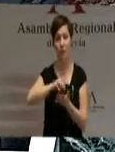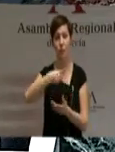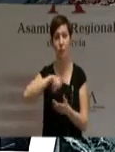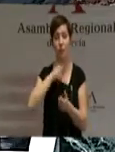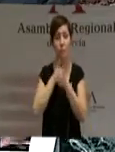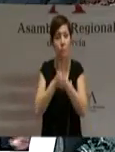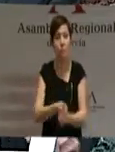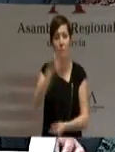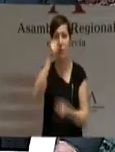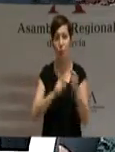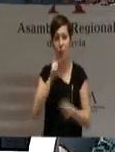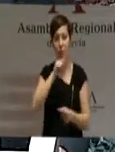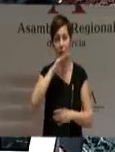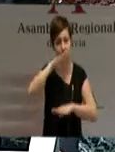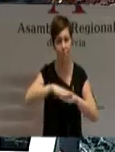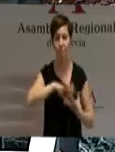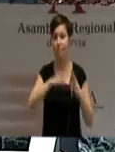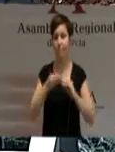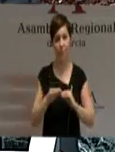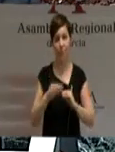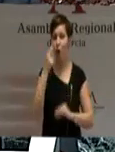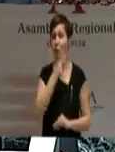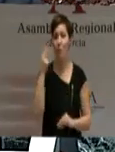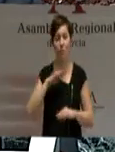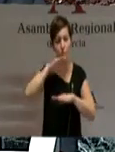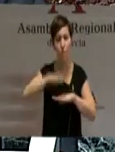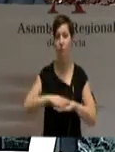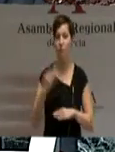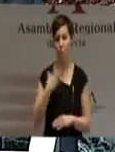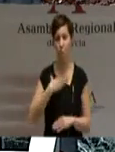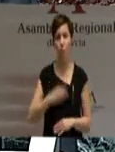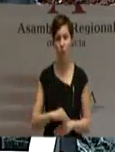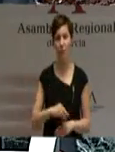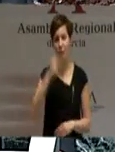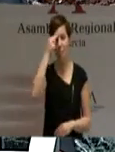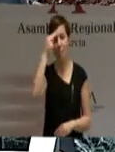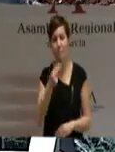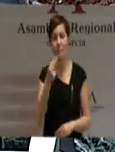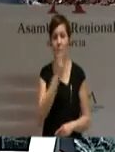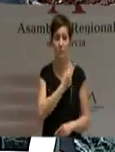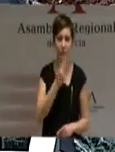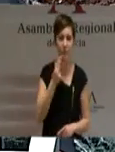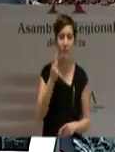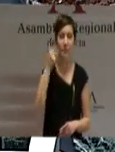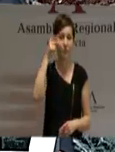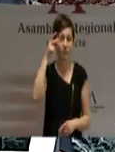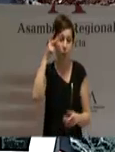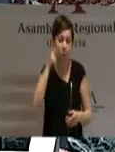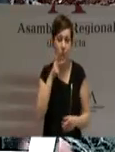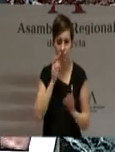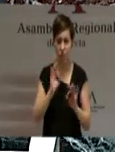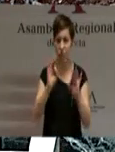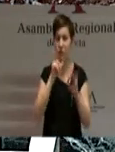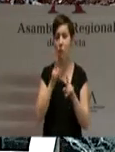seguiremos aplicando, cumpliremos nuestros compromisos con responsabilidad y lealtad para conjugar una contención viable sin